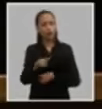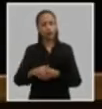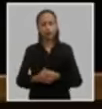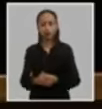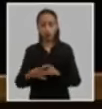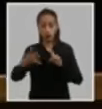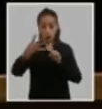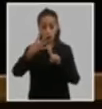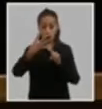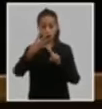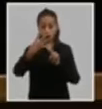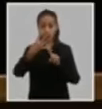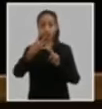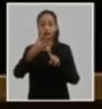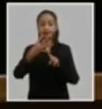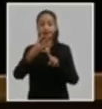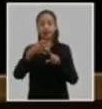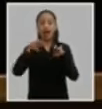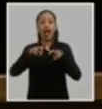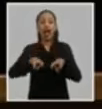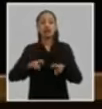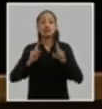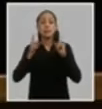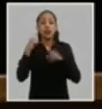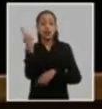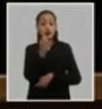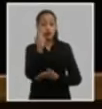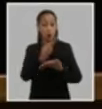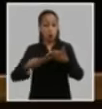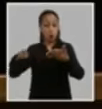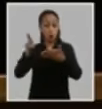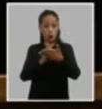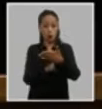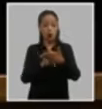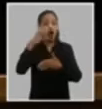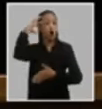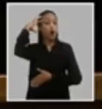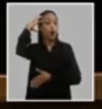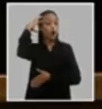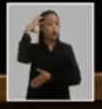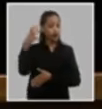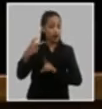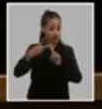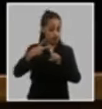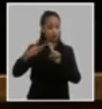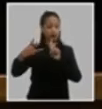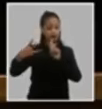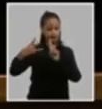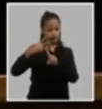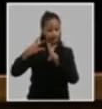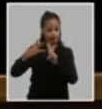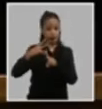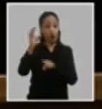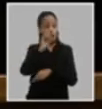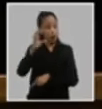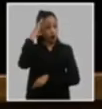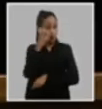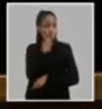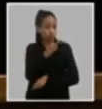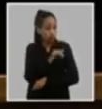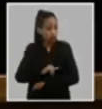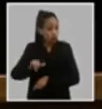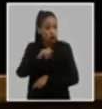cuarto recomendar a la asamblea nacional del poder popular al gobierno y a los organismos correspondientes